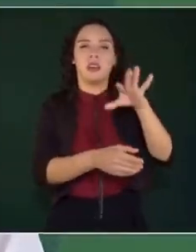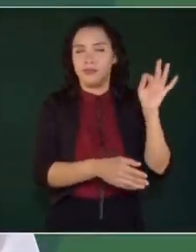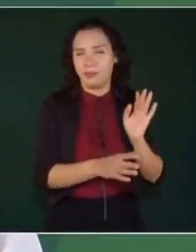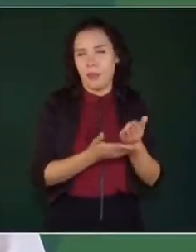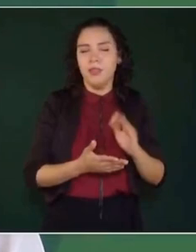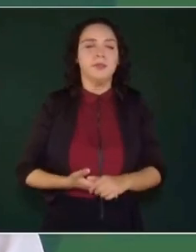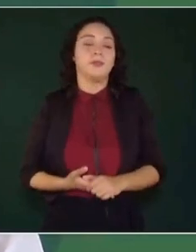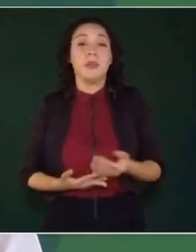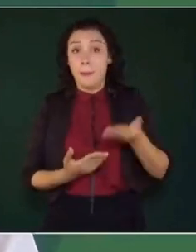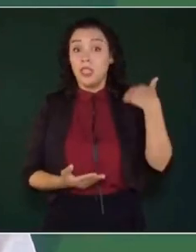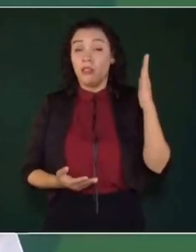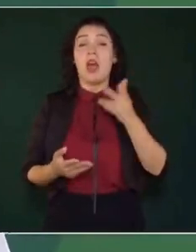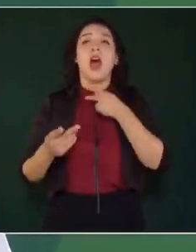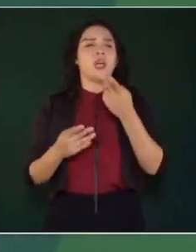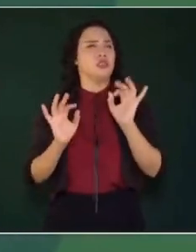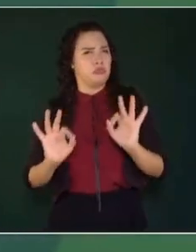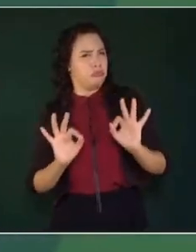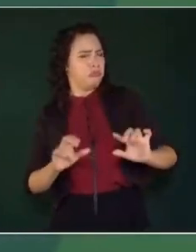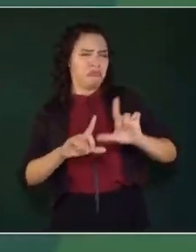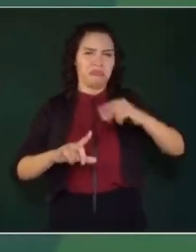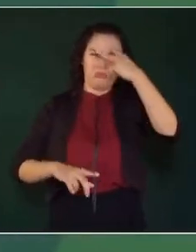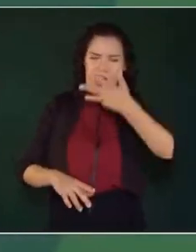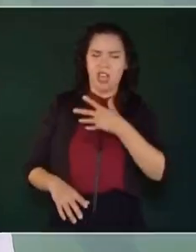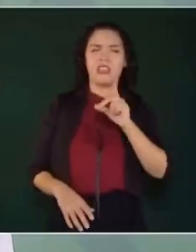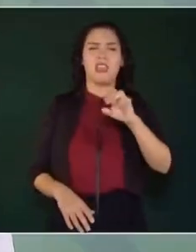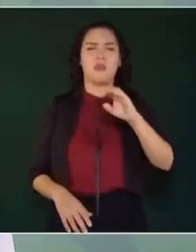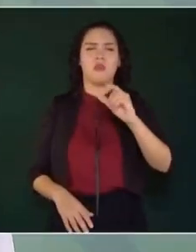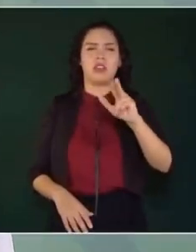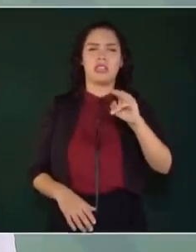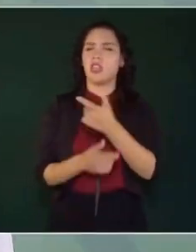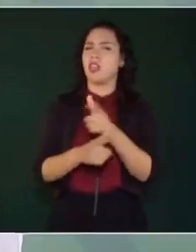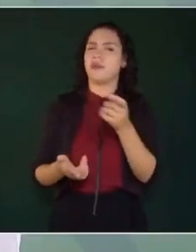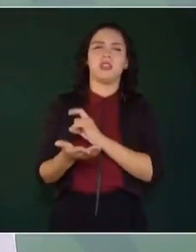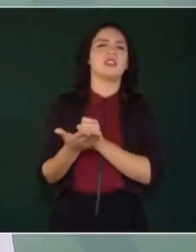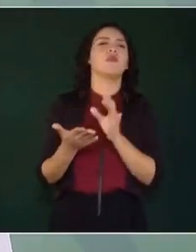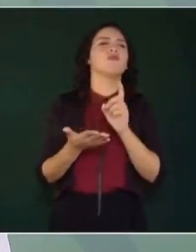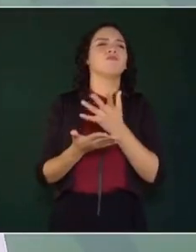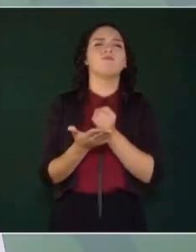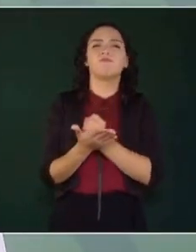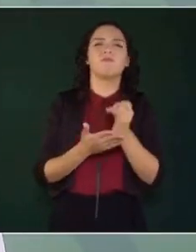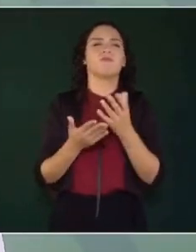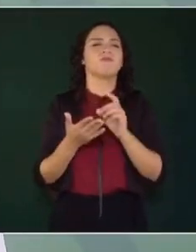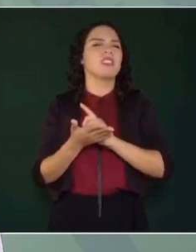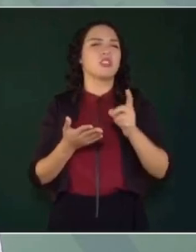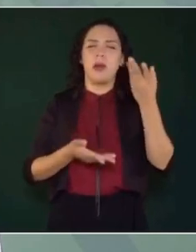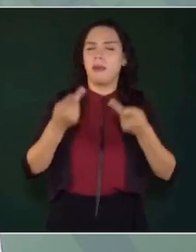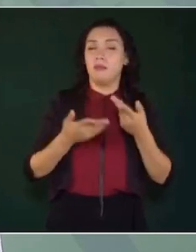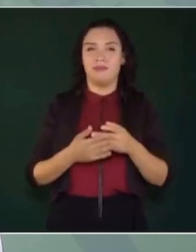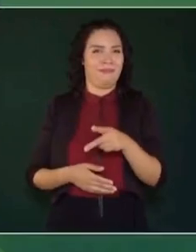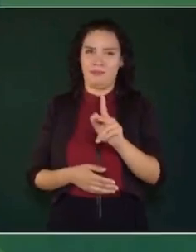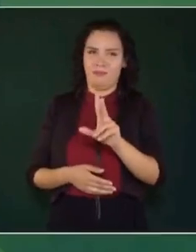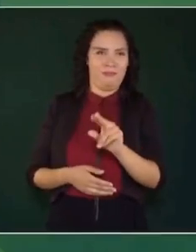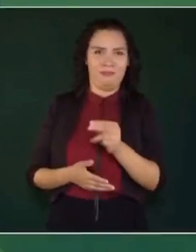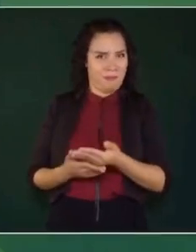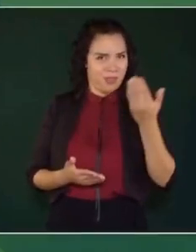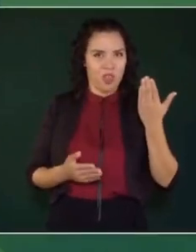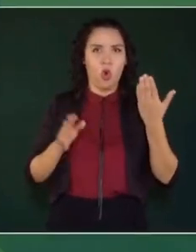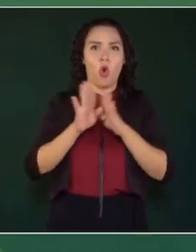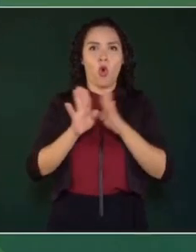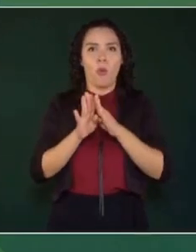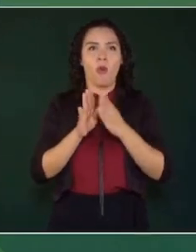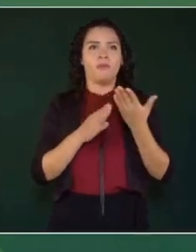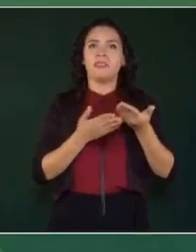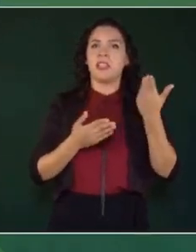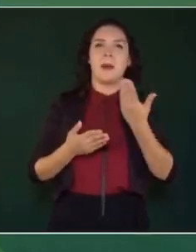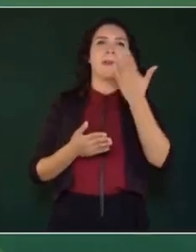era la democracia, pero en realidad era un gobierno oligarca, una